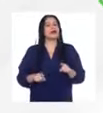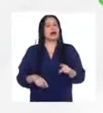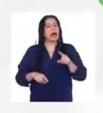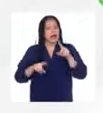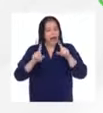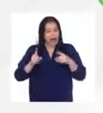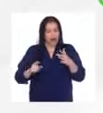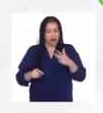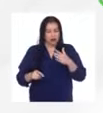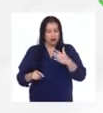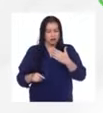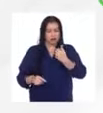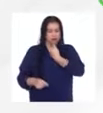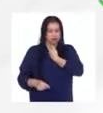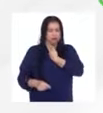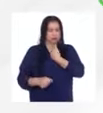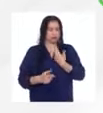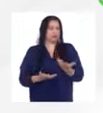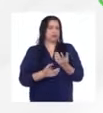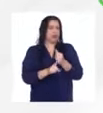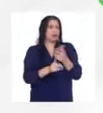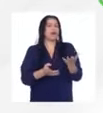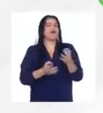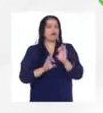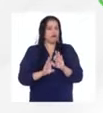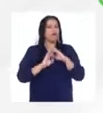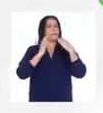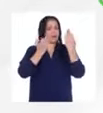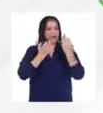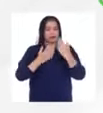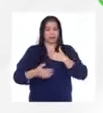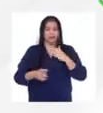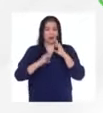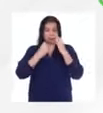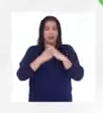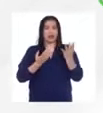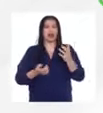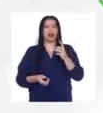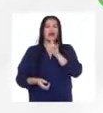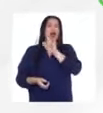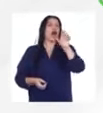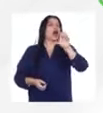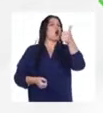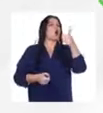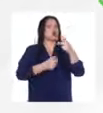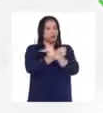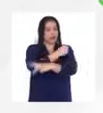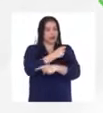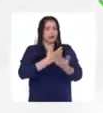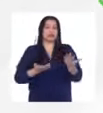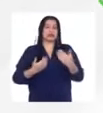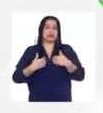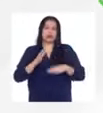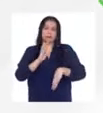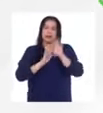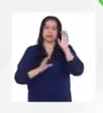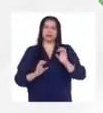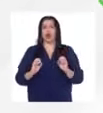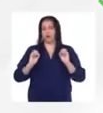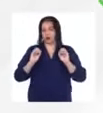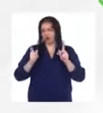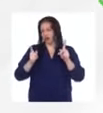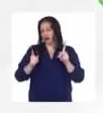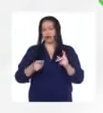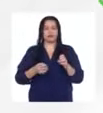particular de mi familia que era que parte de mi familia logró emigrar a un país donde hay muchas más oportunidades económicas y de